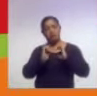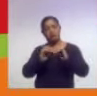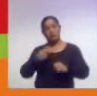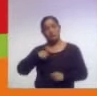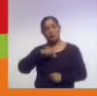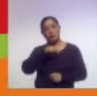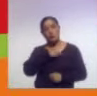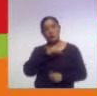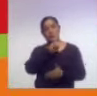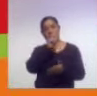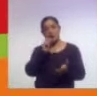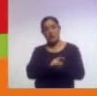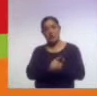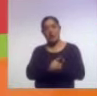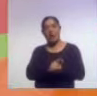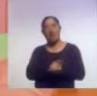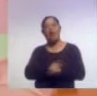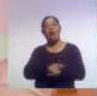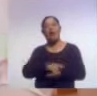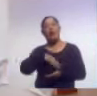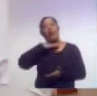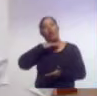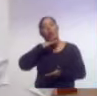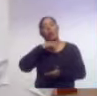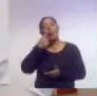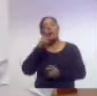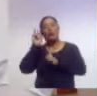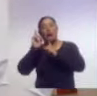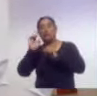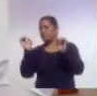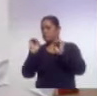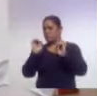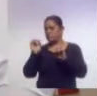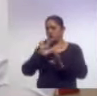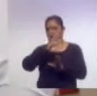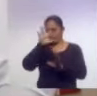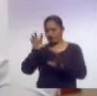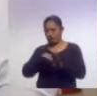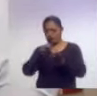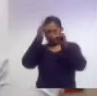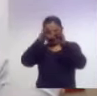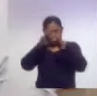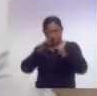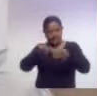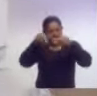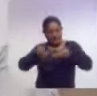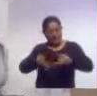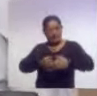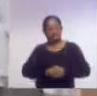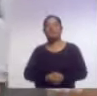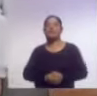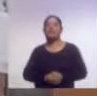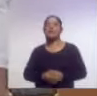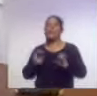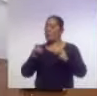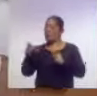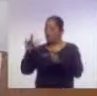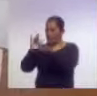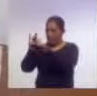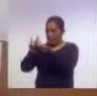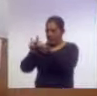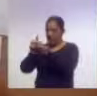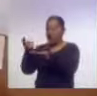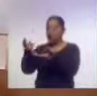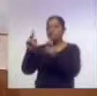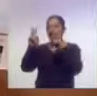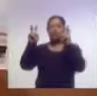no deja ninguna laguna en este tema. Muy bien, y bueno, pues, muchas gracias, procuradora, por darnos este, pues, contexto sobre